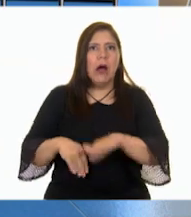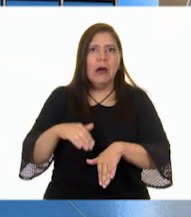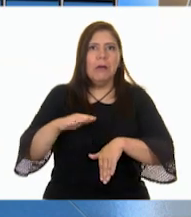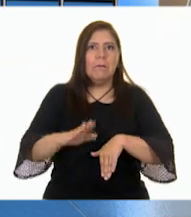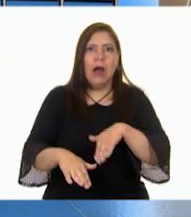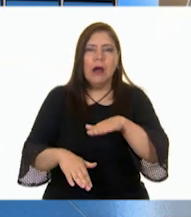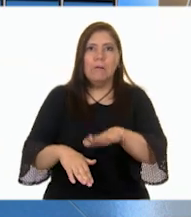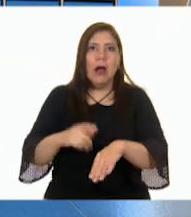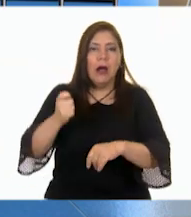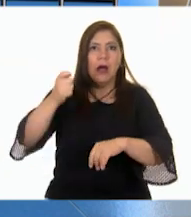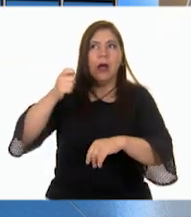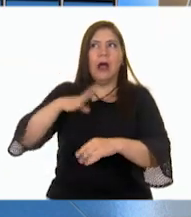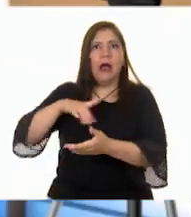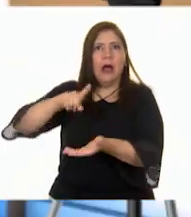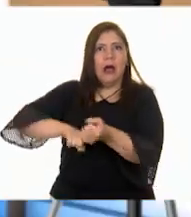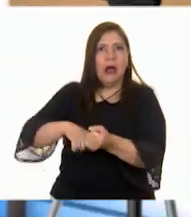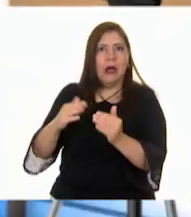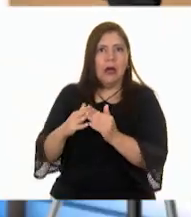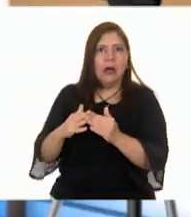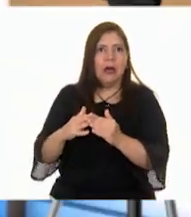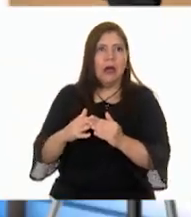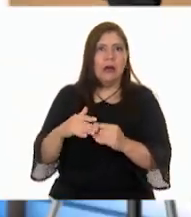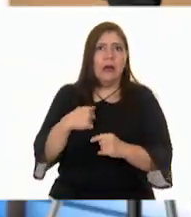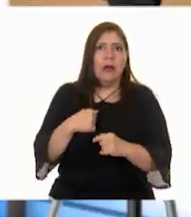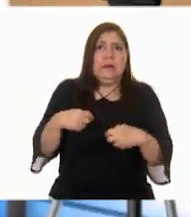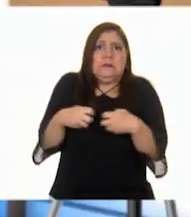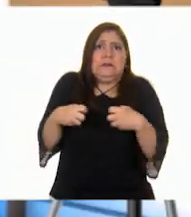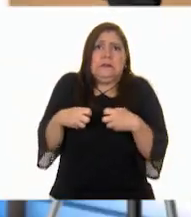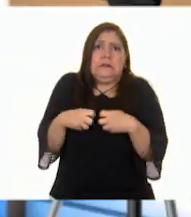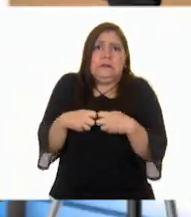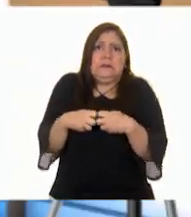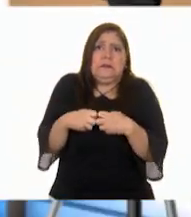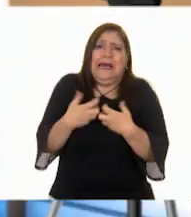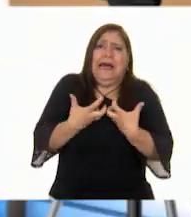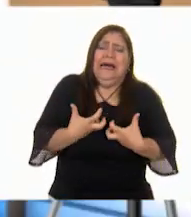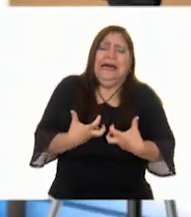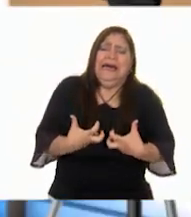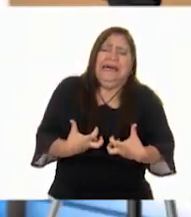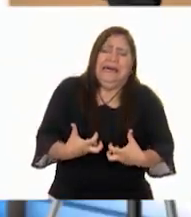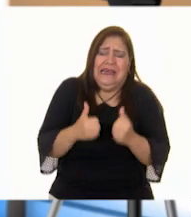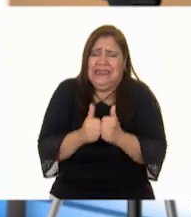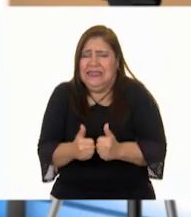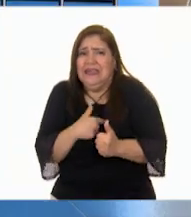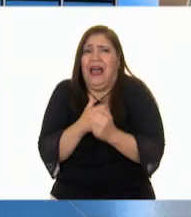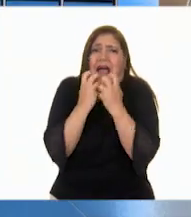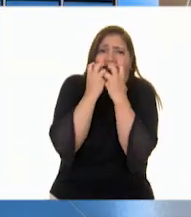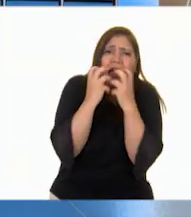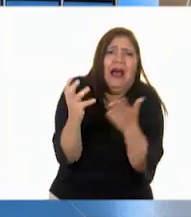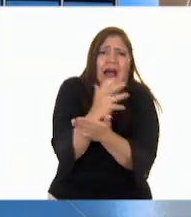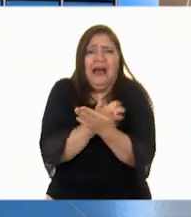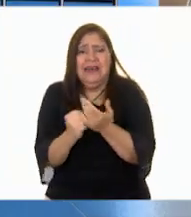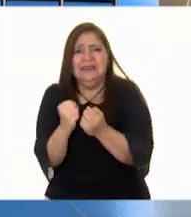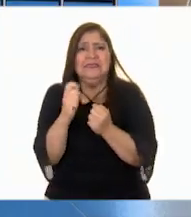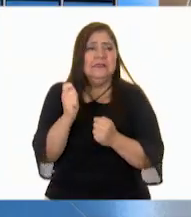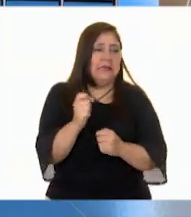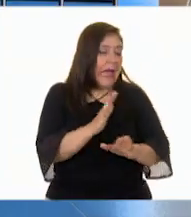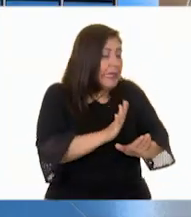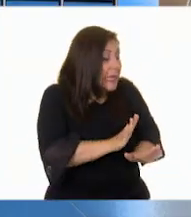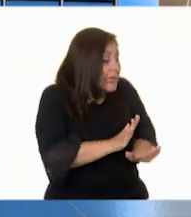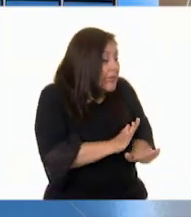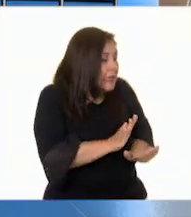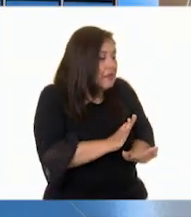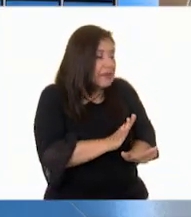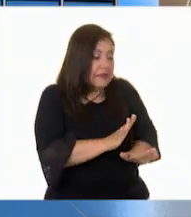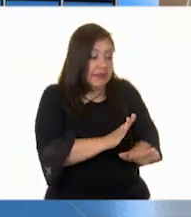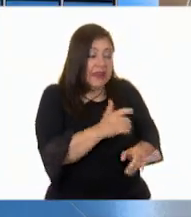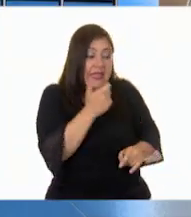de la casa. ¡Ay! ¡Ay! Entré en pánico. Quería llorar y gritar. ¡Ay! Calma, calma, Panchito. ¡Ay, ay, ay!